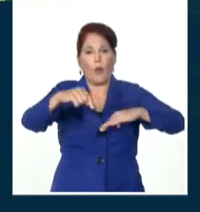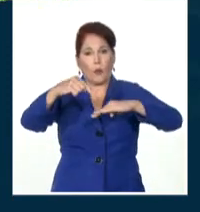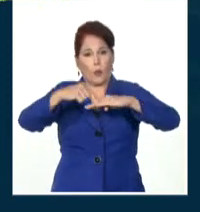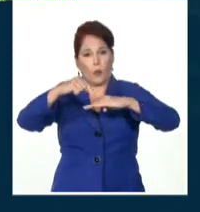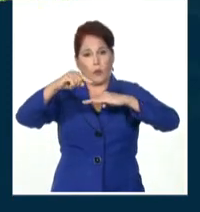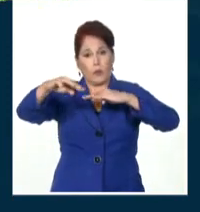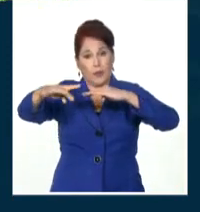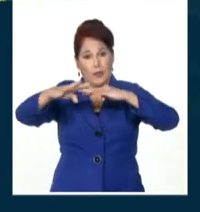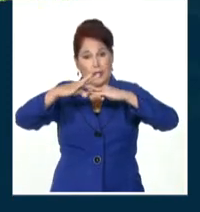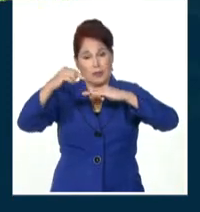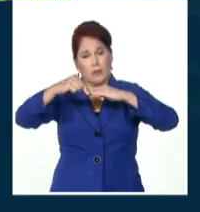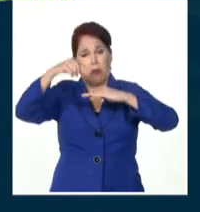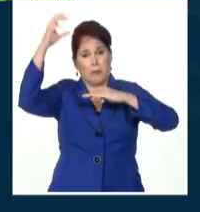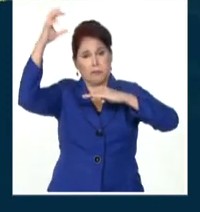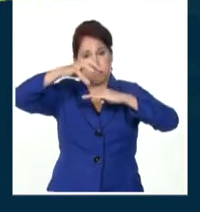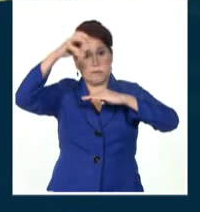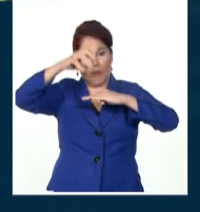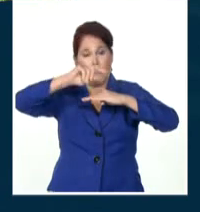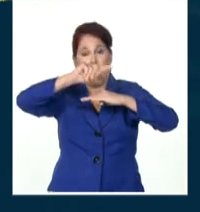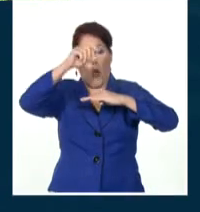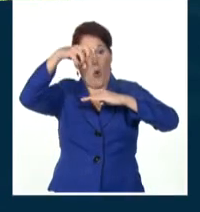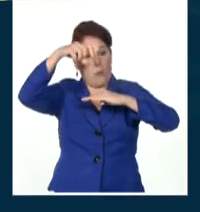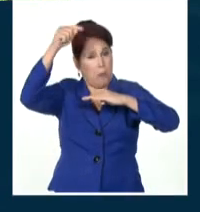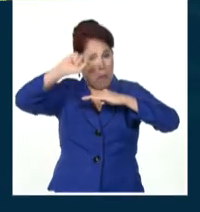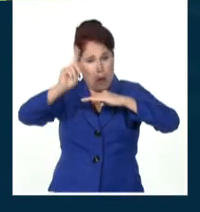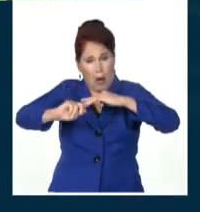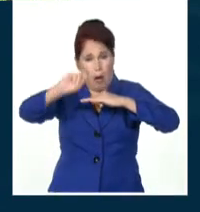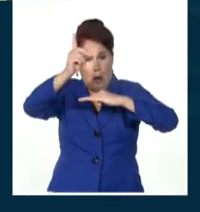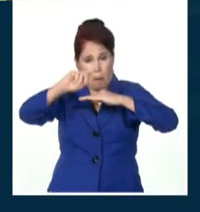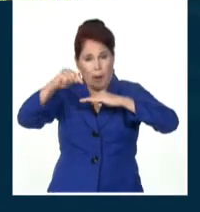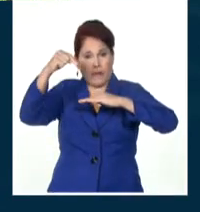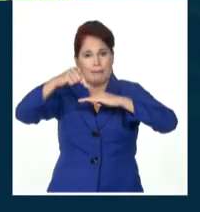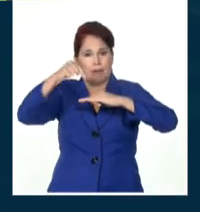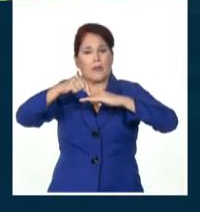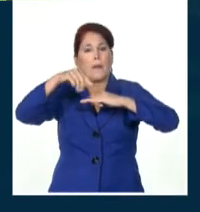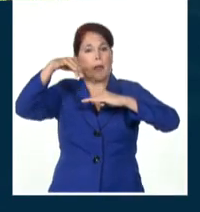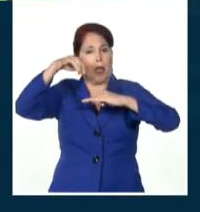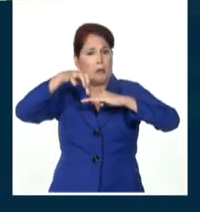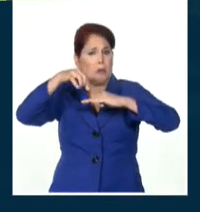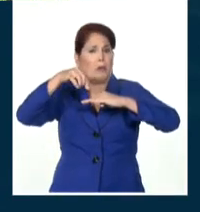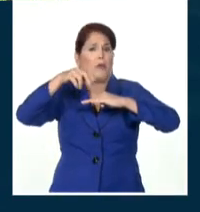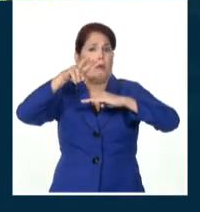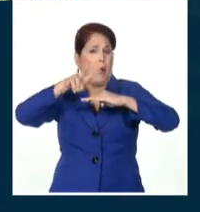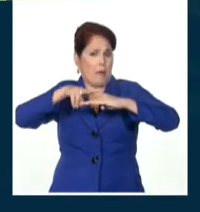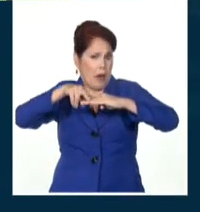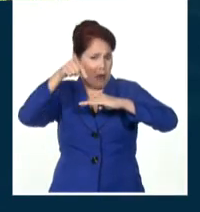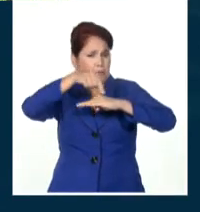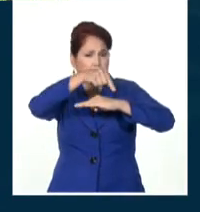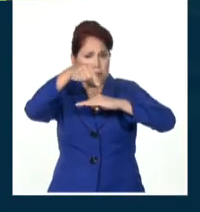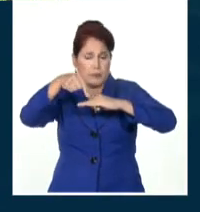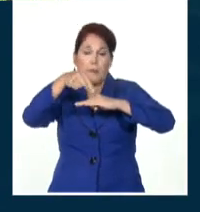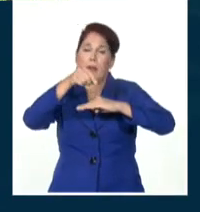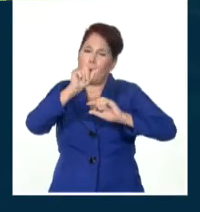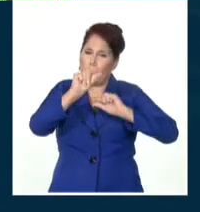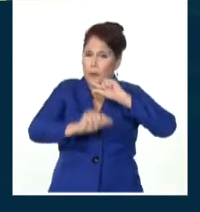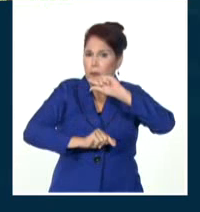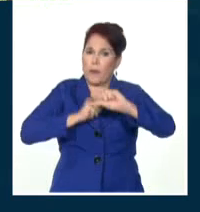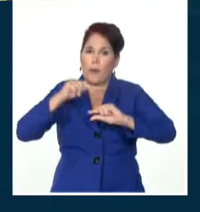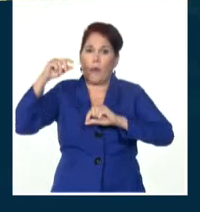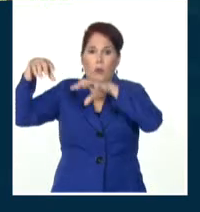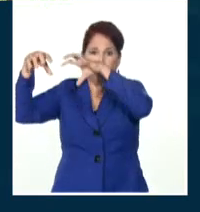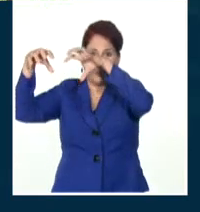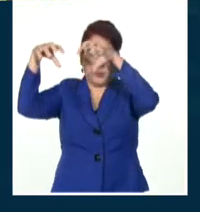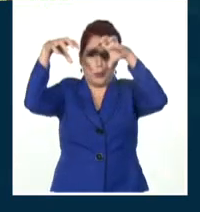occidente del país con algunos chubascos y tormentas eléctricas que también ocurrirán en localidades del interior, alejados de las costas en el resto del territorio. Estas lluvias serán algo más